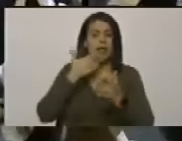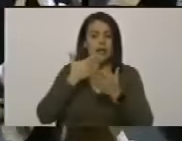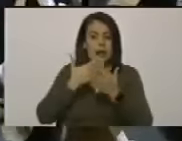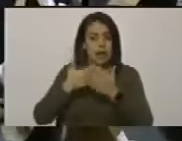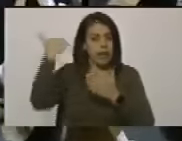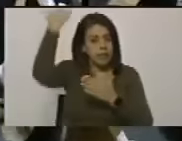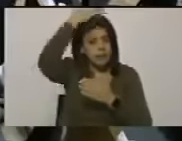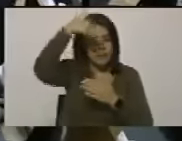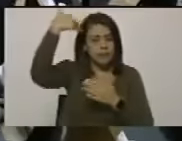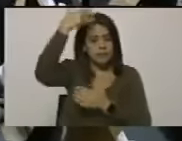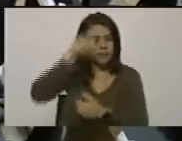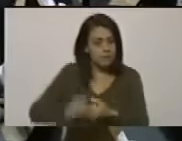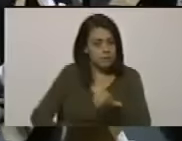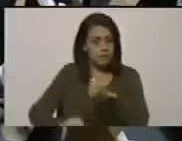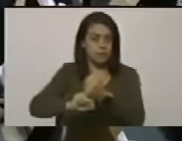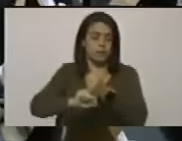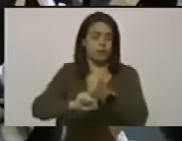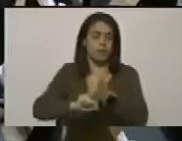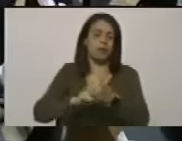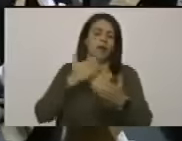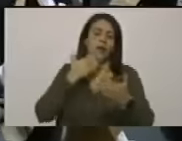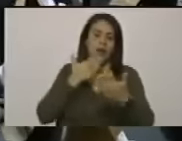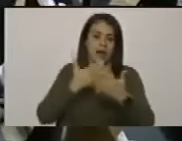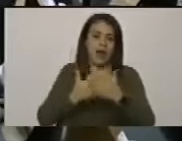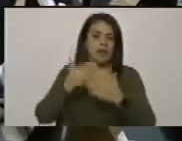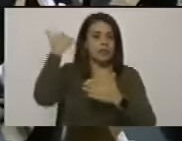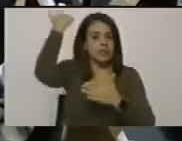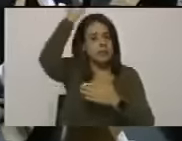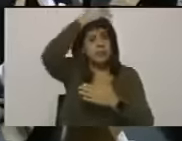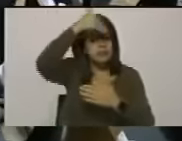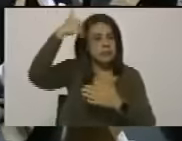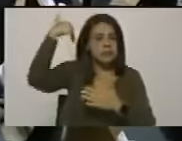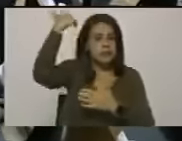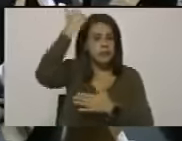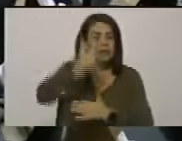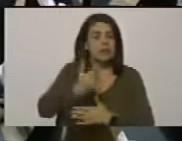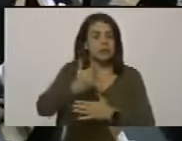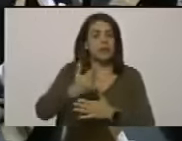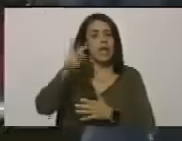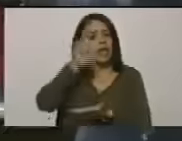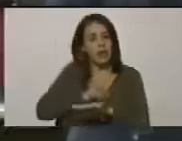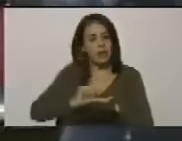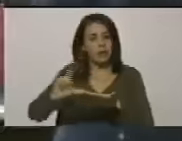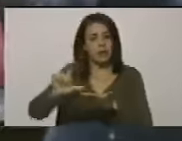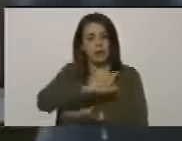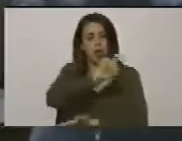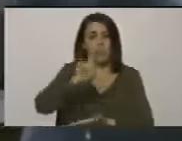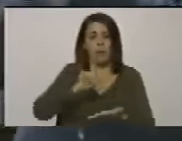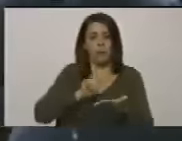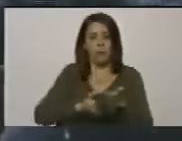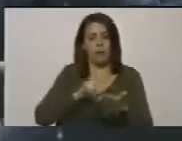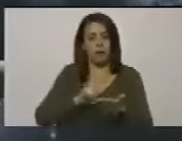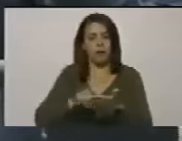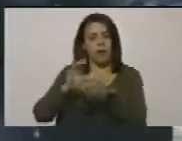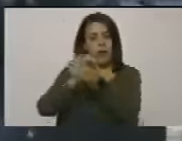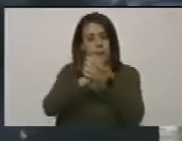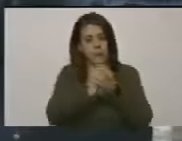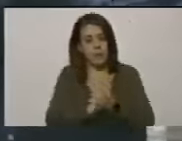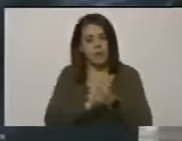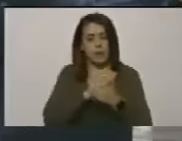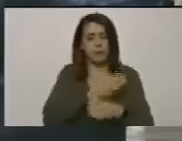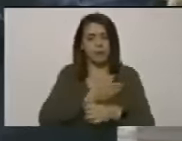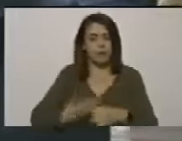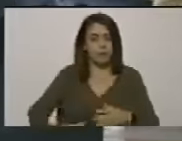por tu solidaridad y gracias piedad por la lealtad infinita a la amistad con el